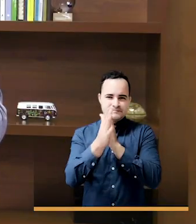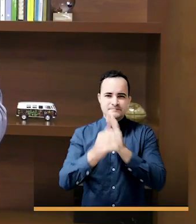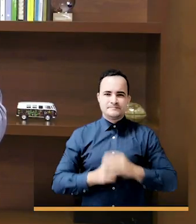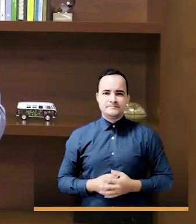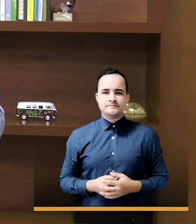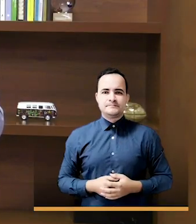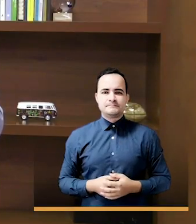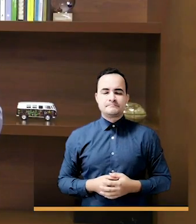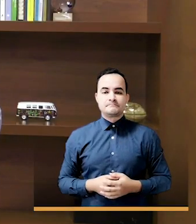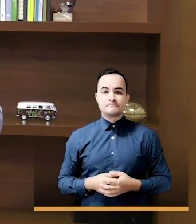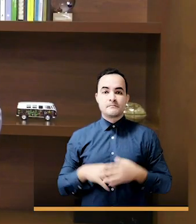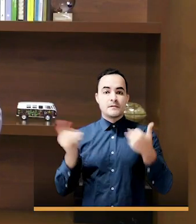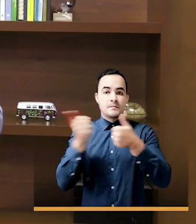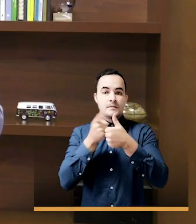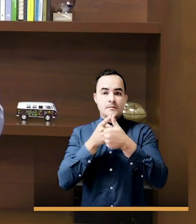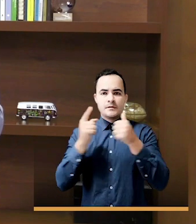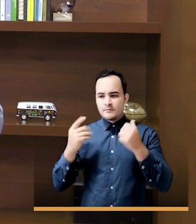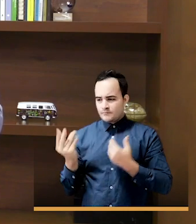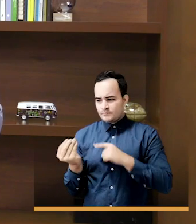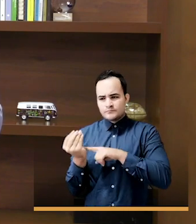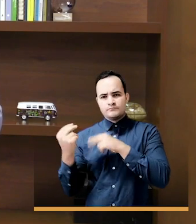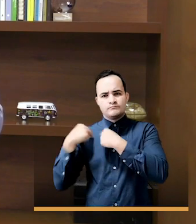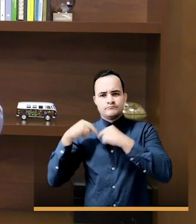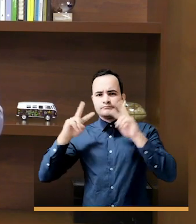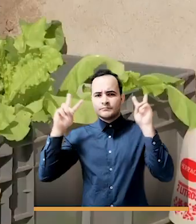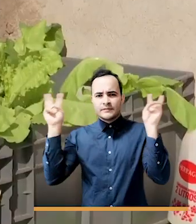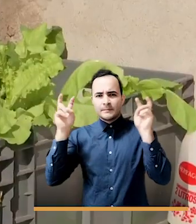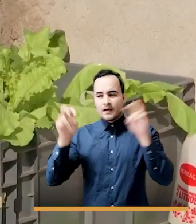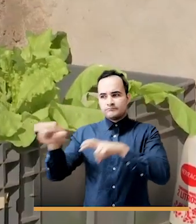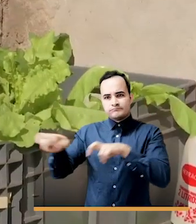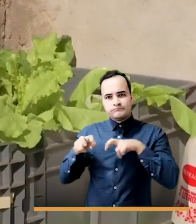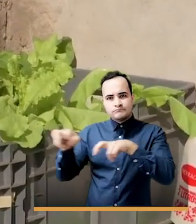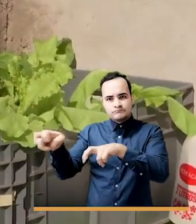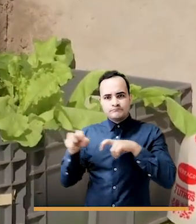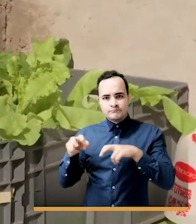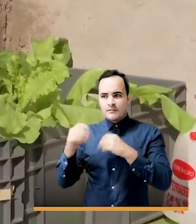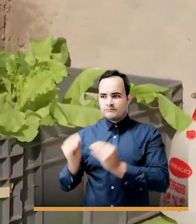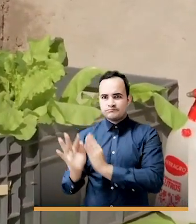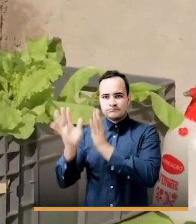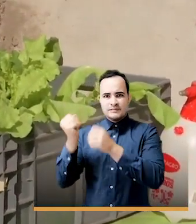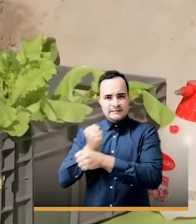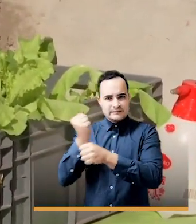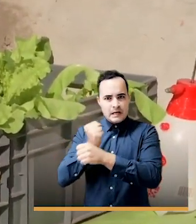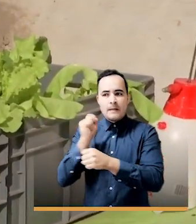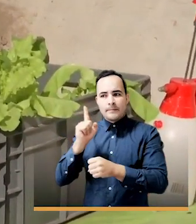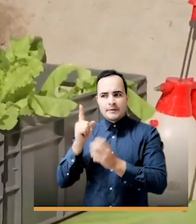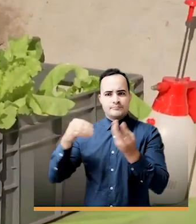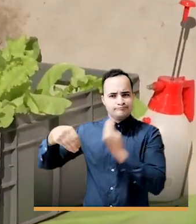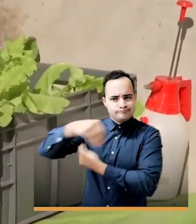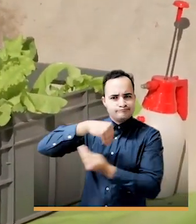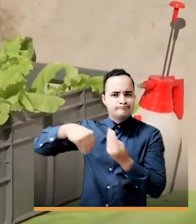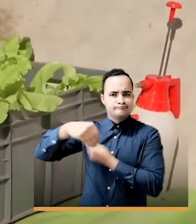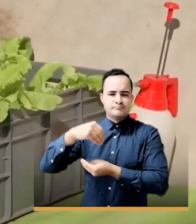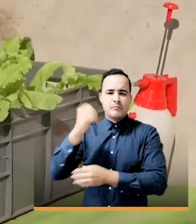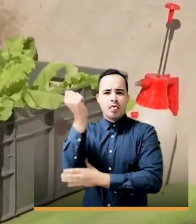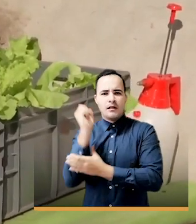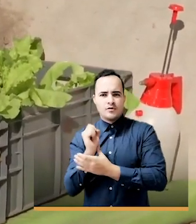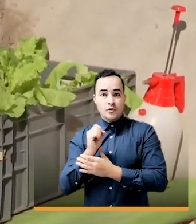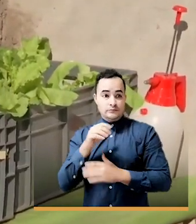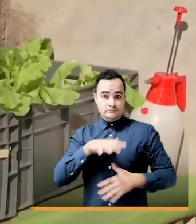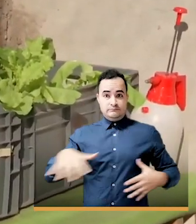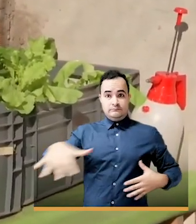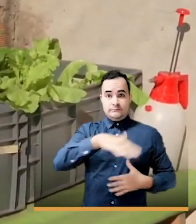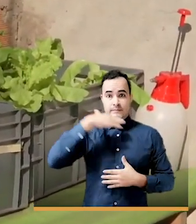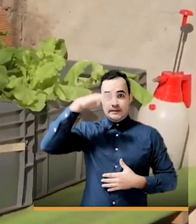La primera tiene que ver con la agricultura sostenible. Un territorio como el de Medellín tiene más del 70